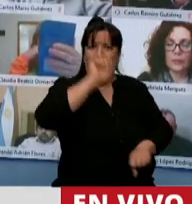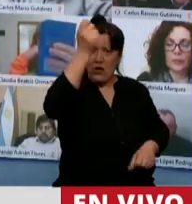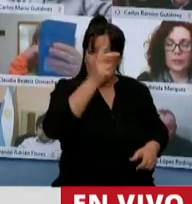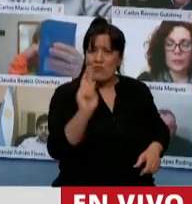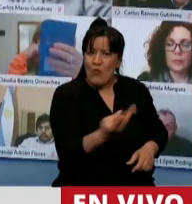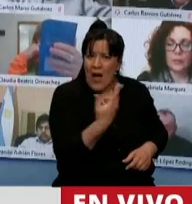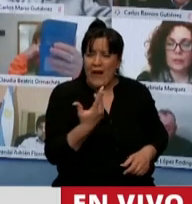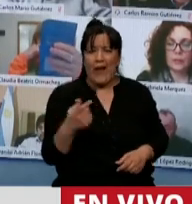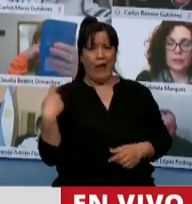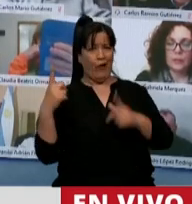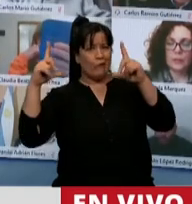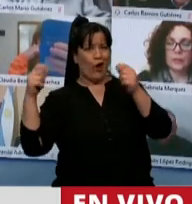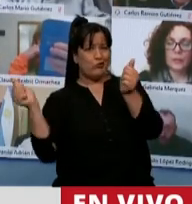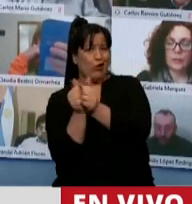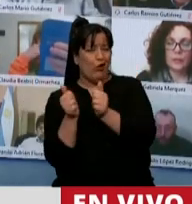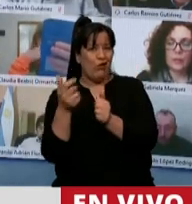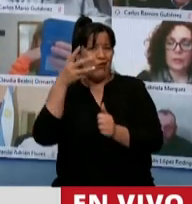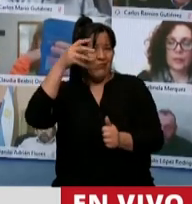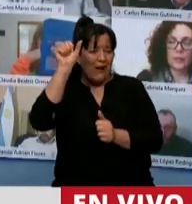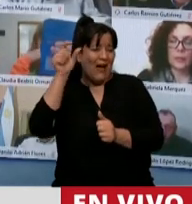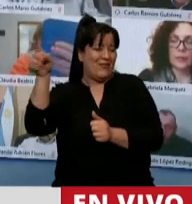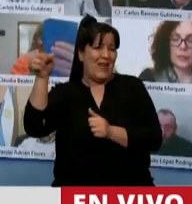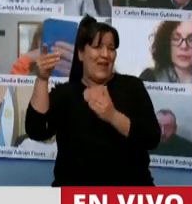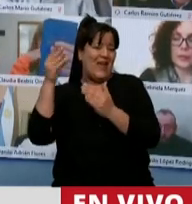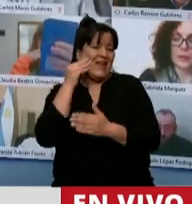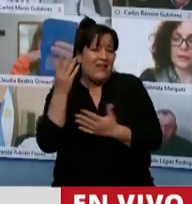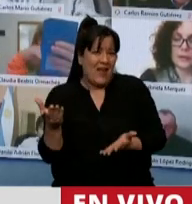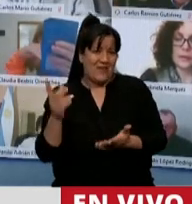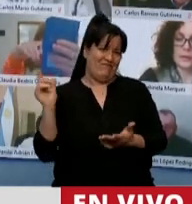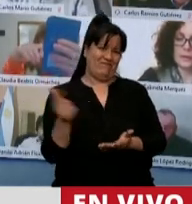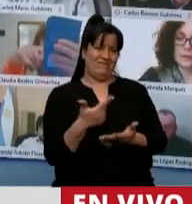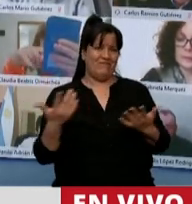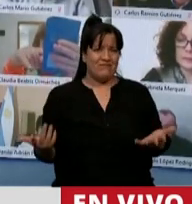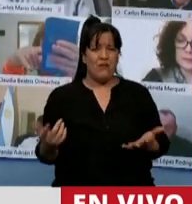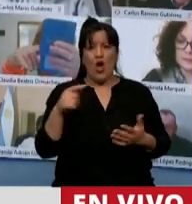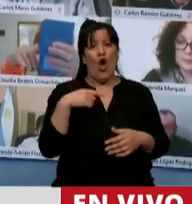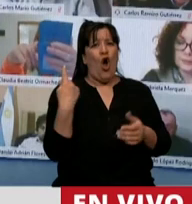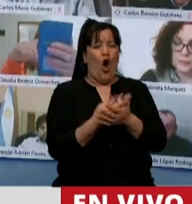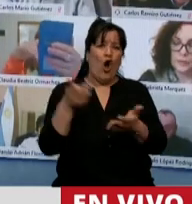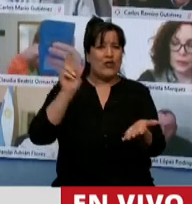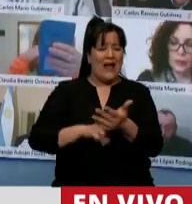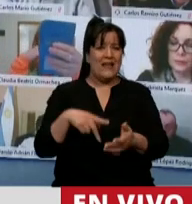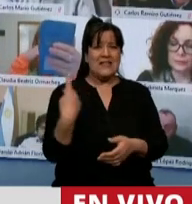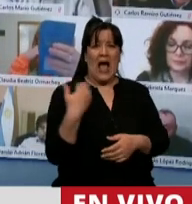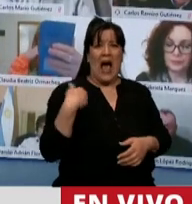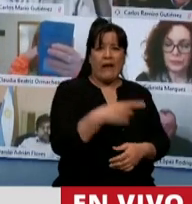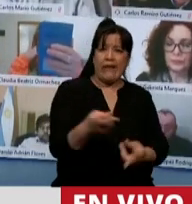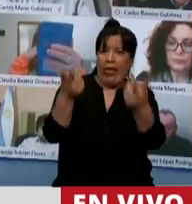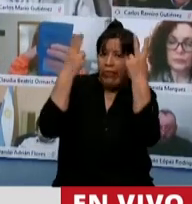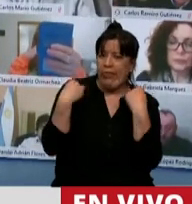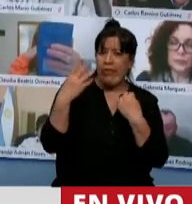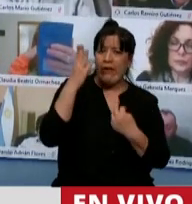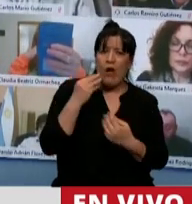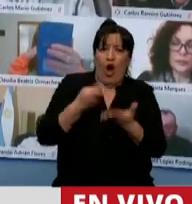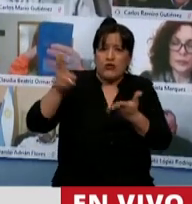No queremos que nunca más la Argentina esté de rodillas frente al imperio británico como estuvo en gran